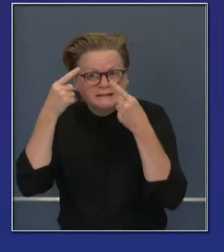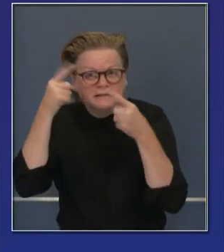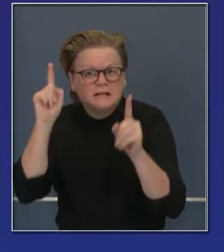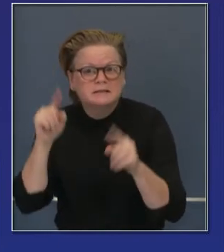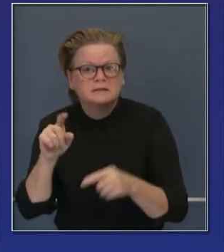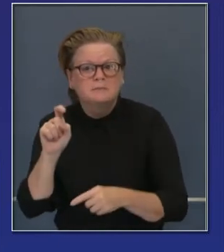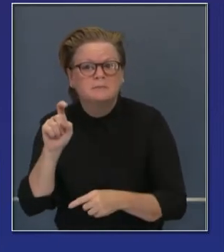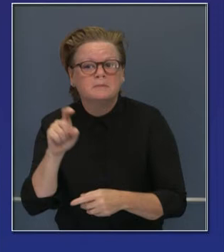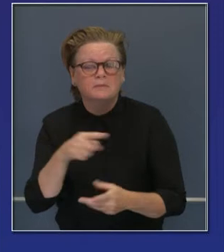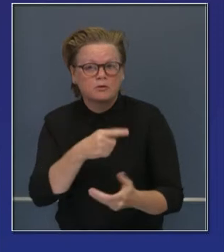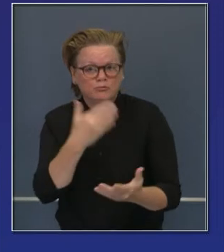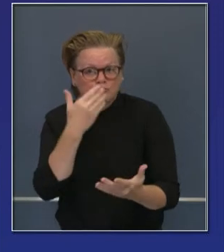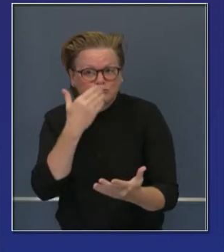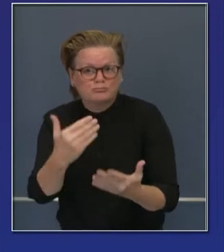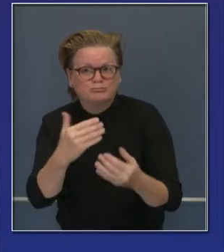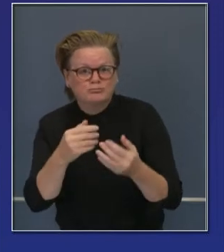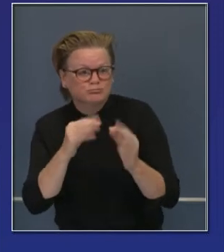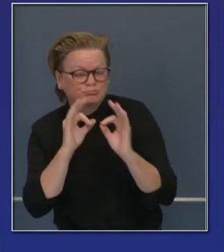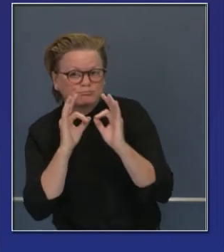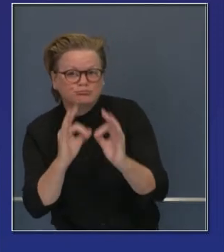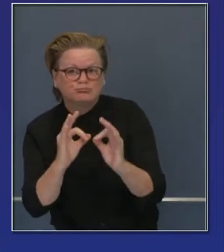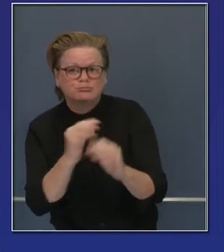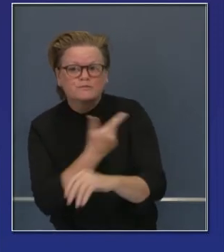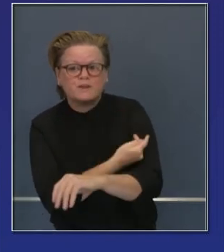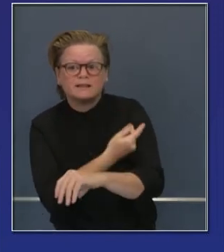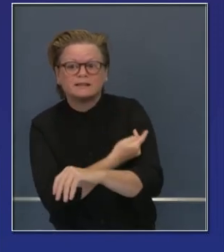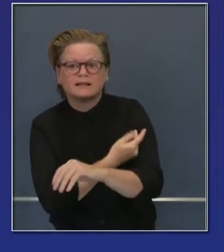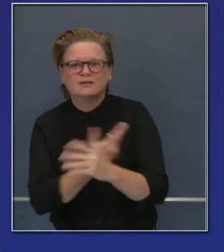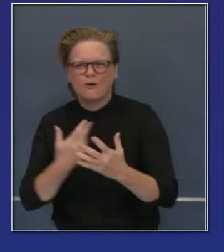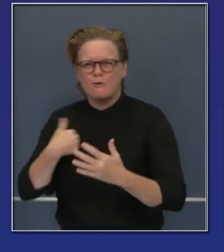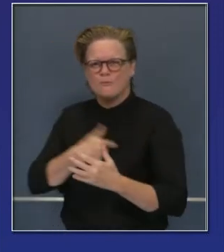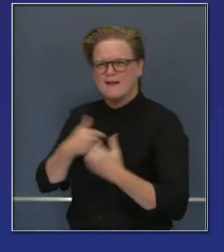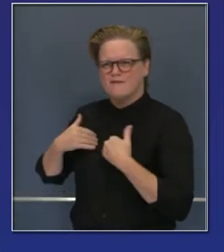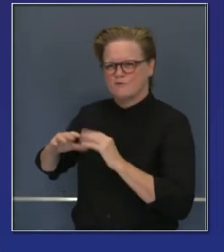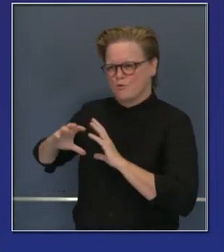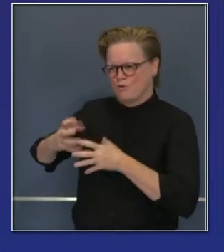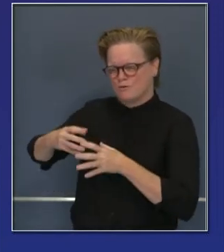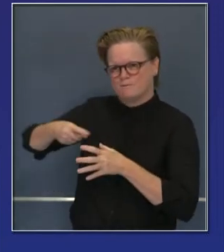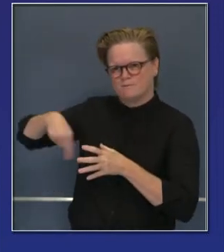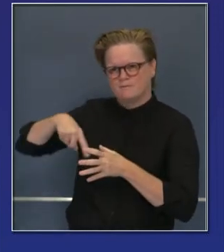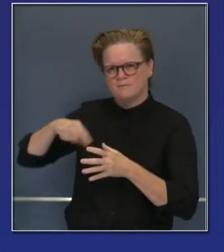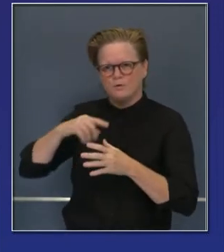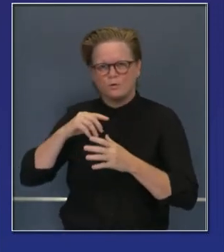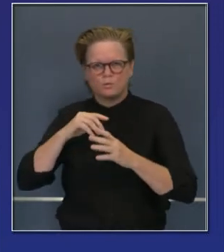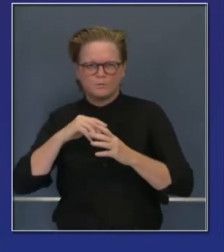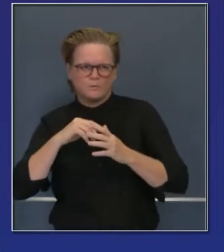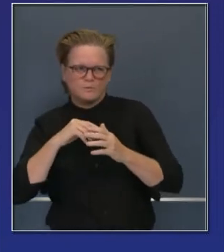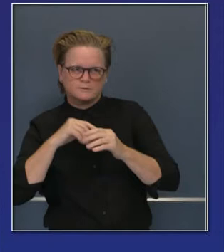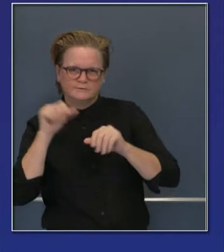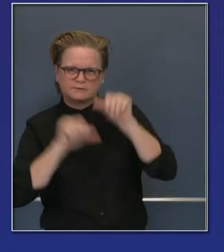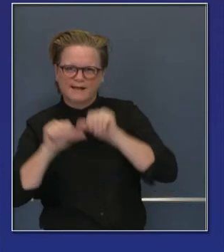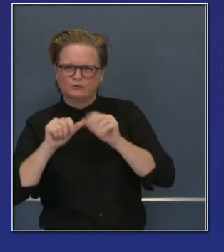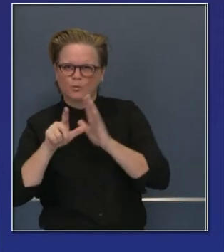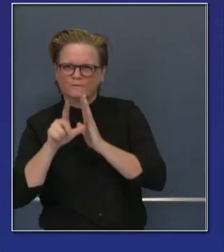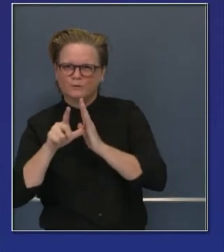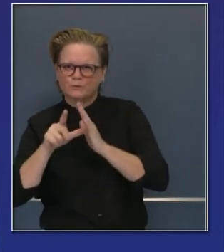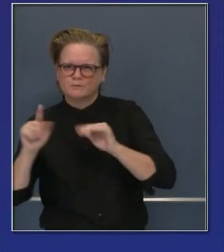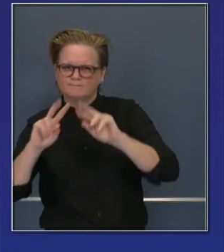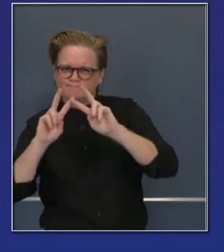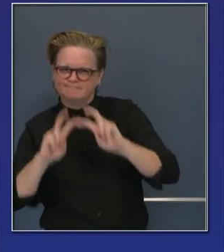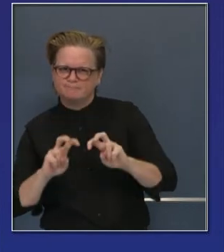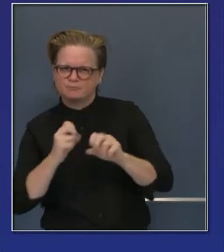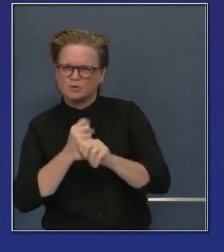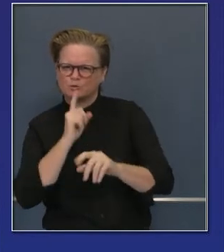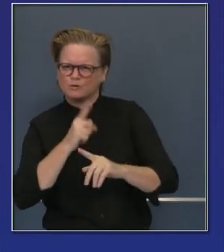para determinar las prioridades y esas fases muy necesarias para la distribución. Disponiendo